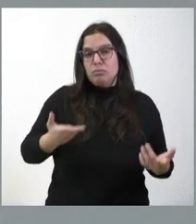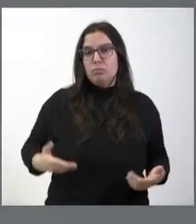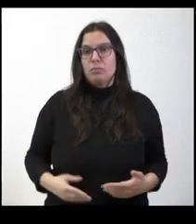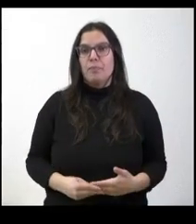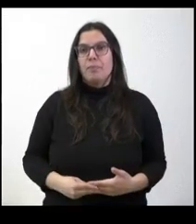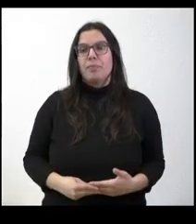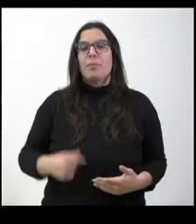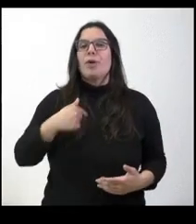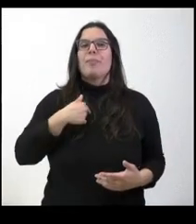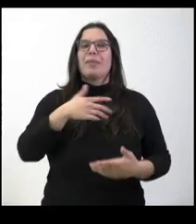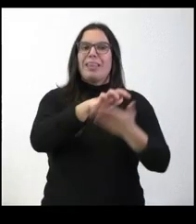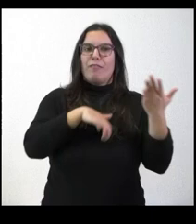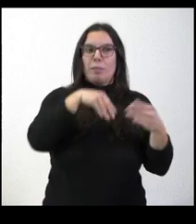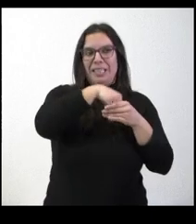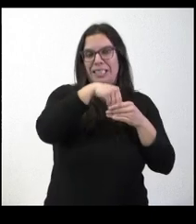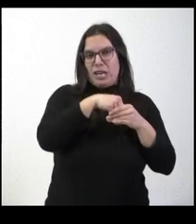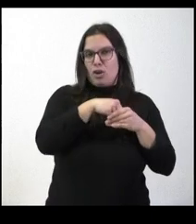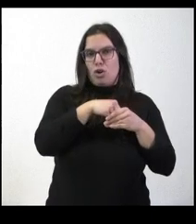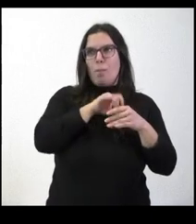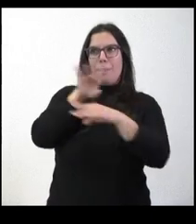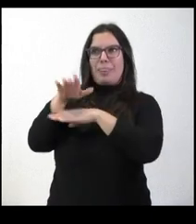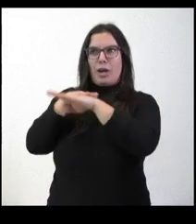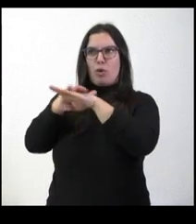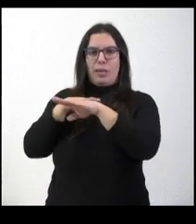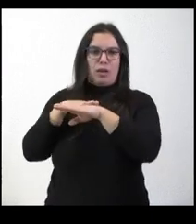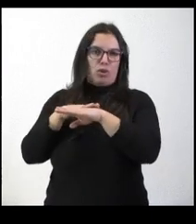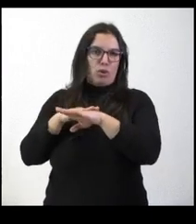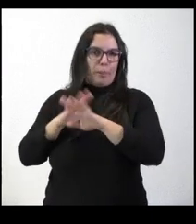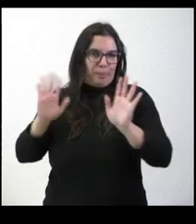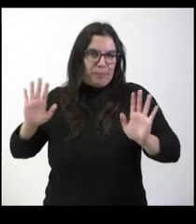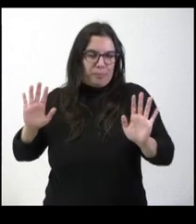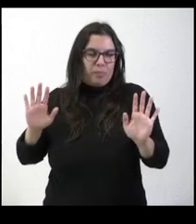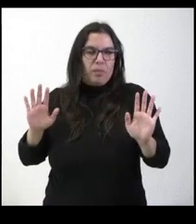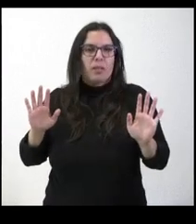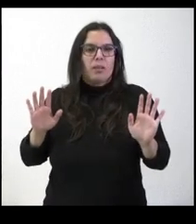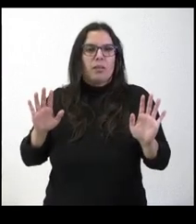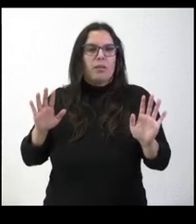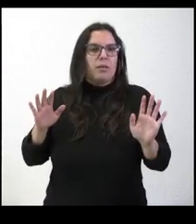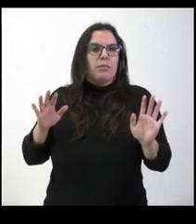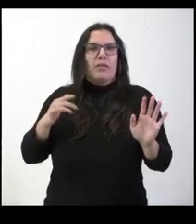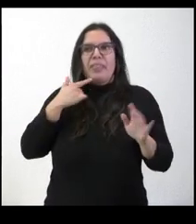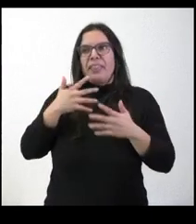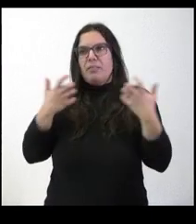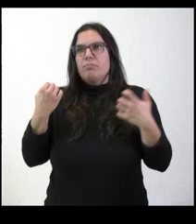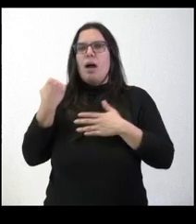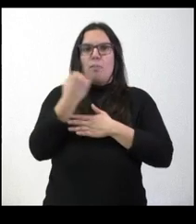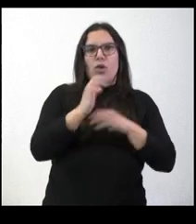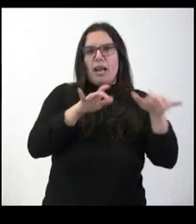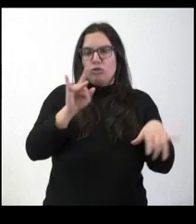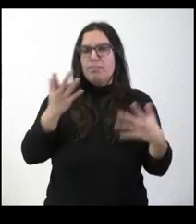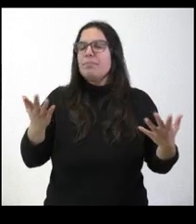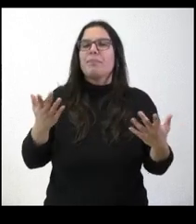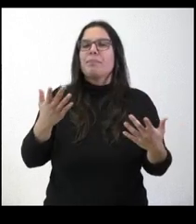me refería tanto los informes internos que llegaron al Gobierno o a quien fuera diciendo que, efectivamente, se apoyaba la candidatura de León, sino